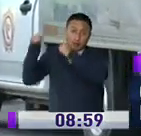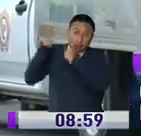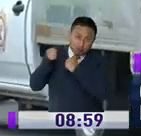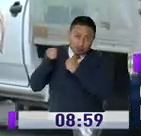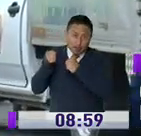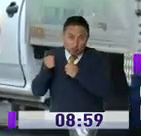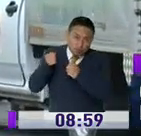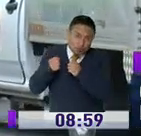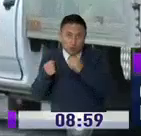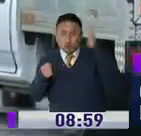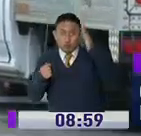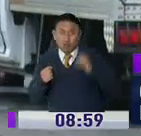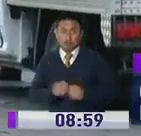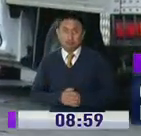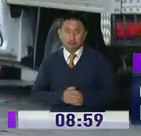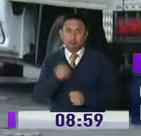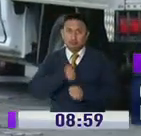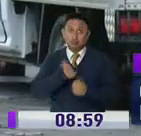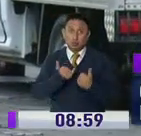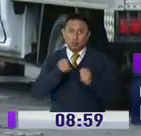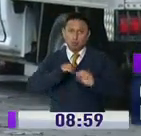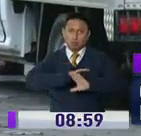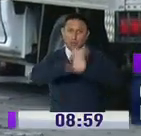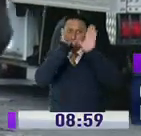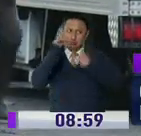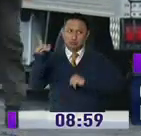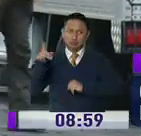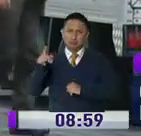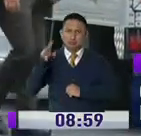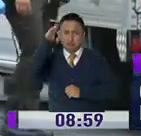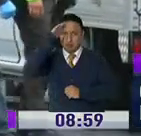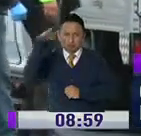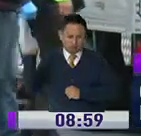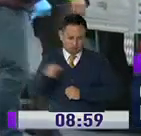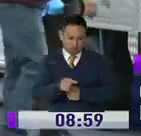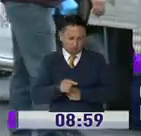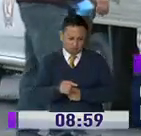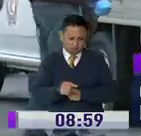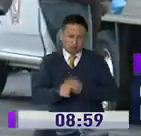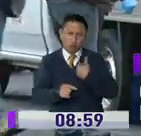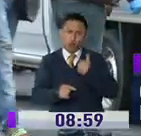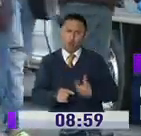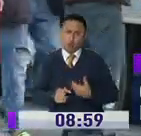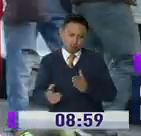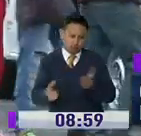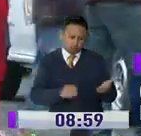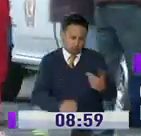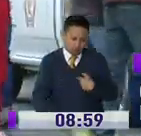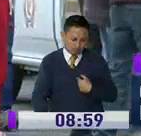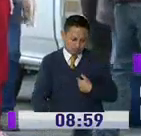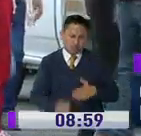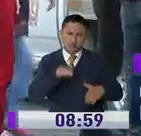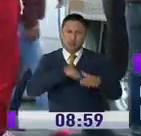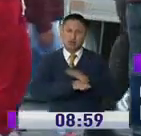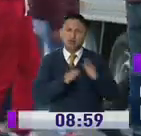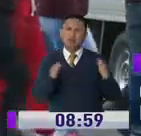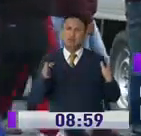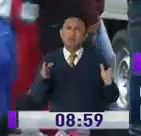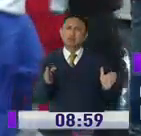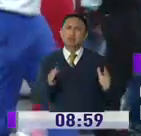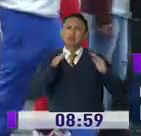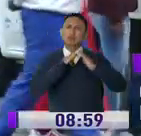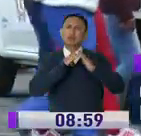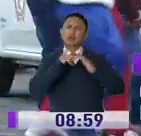de los mercados de Tulcán. La sorpresa fue esta madrugada, cuando la policía notificó de un cuerpo sin vida mediante un auxilio en el interior de un domicilio